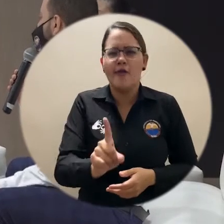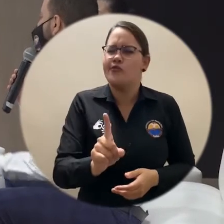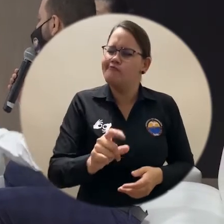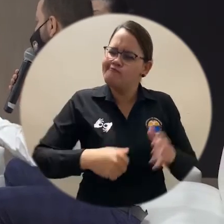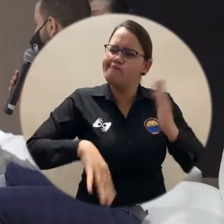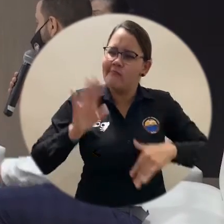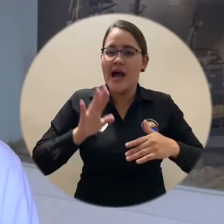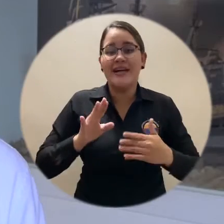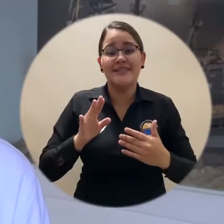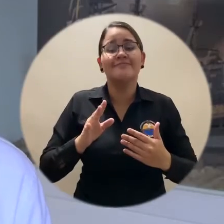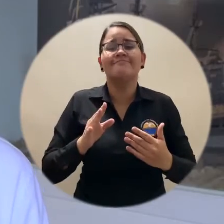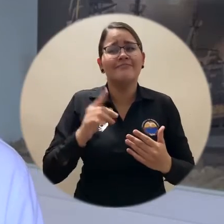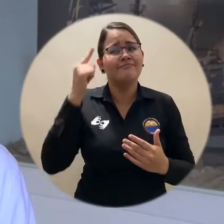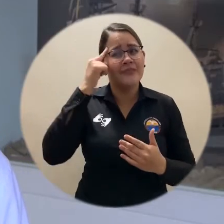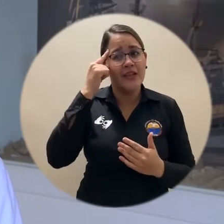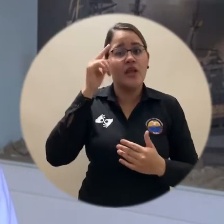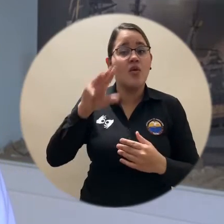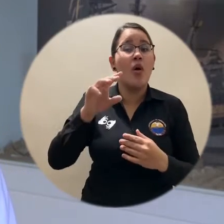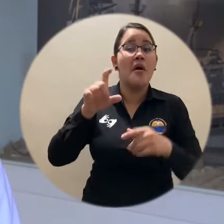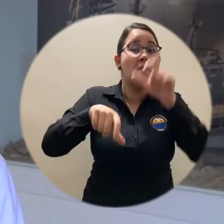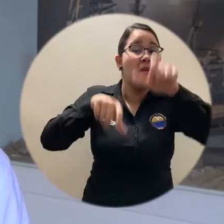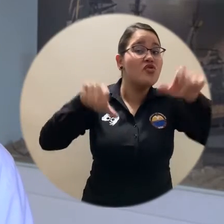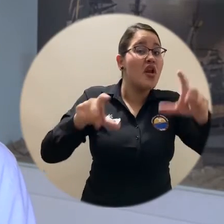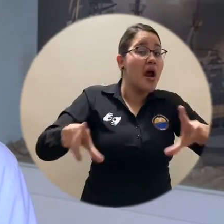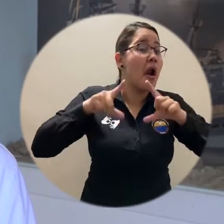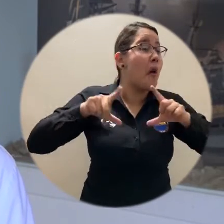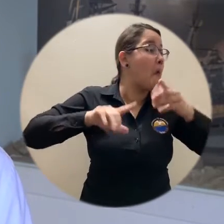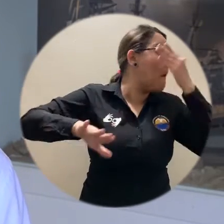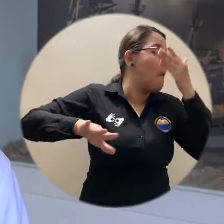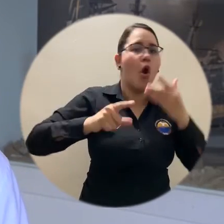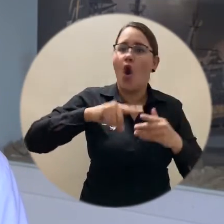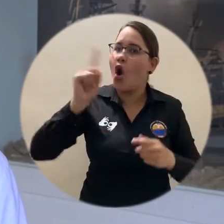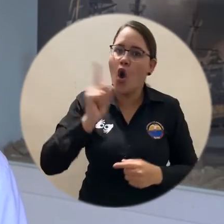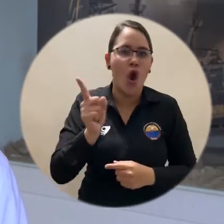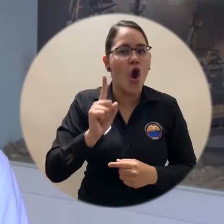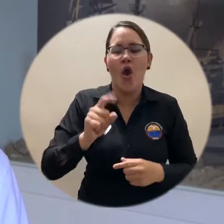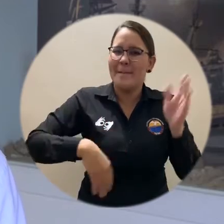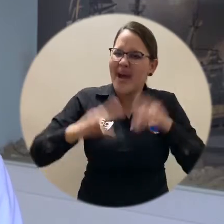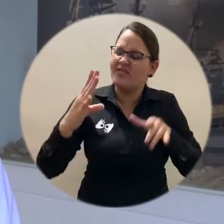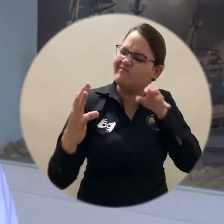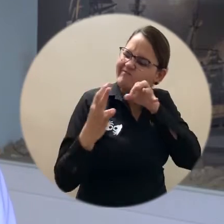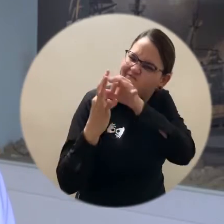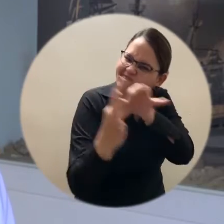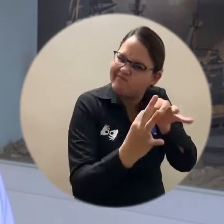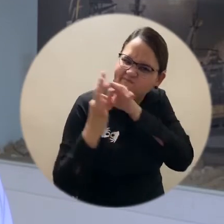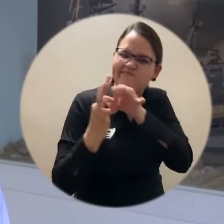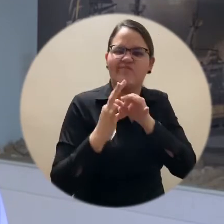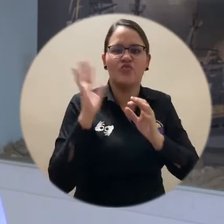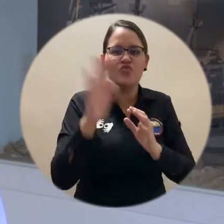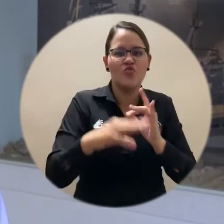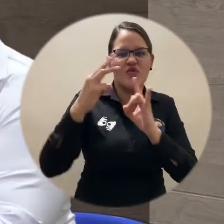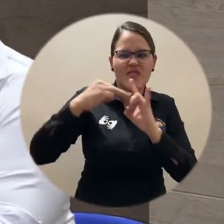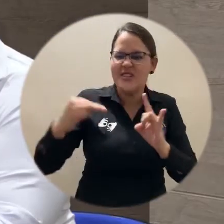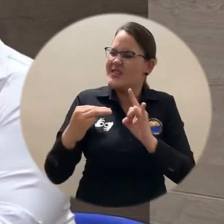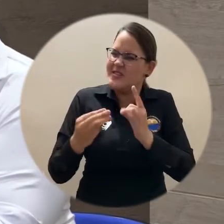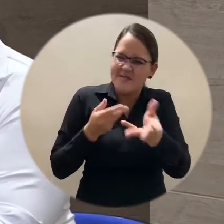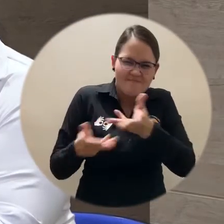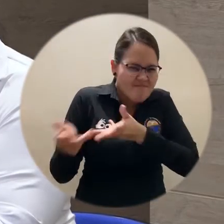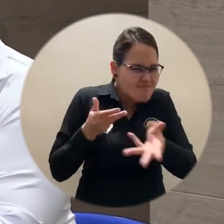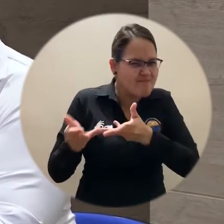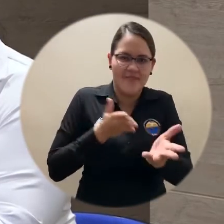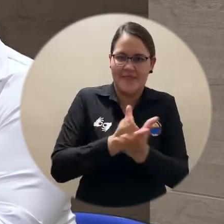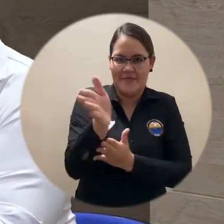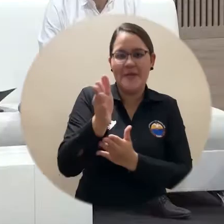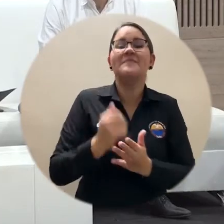digamos, se sienta, digamos, parte de la familia Unimagdalena que nunca pierda el vínculo con la institución. El